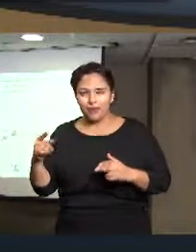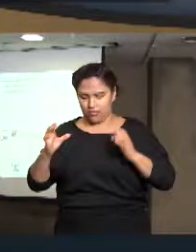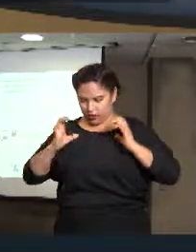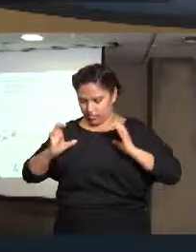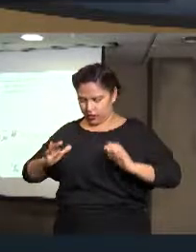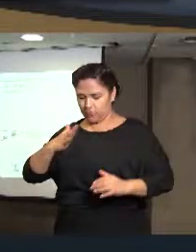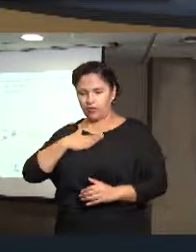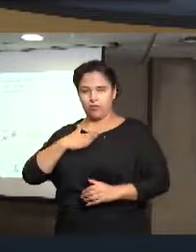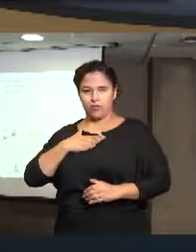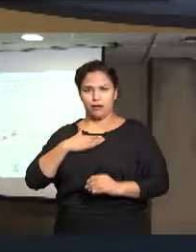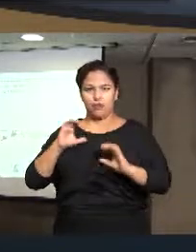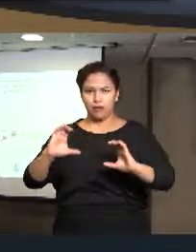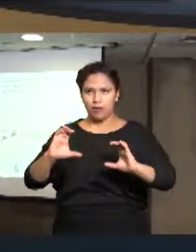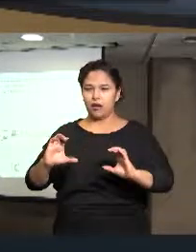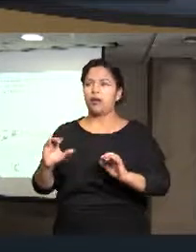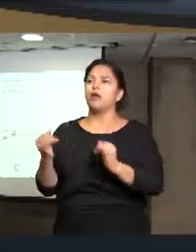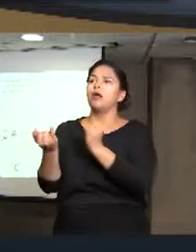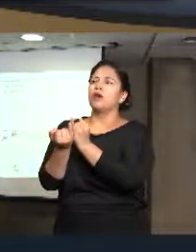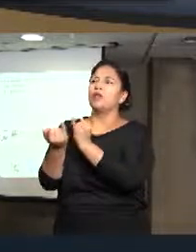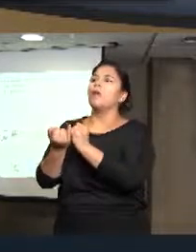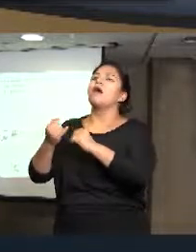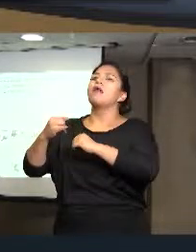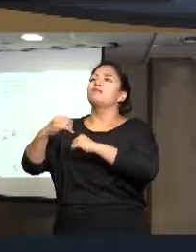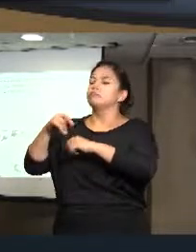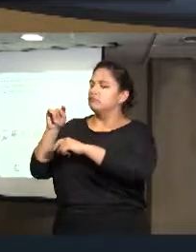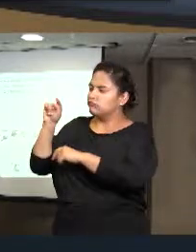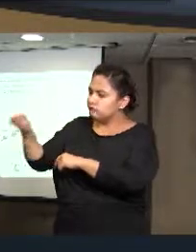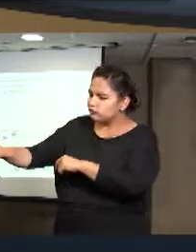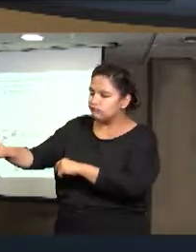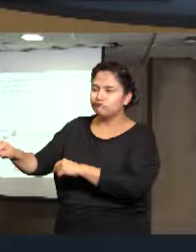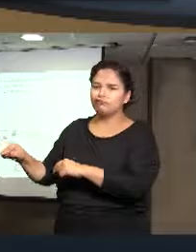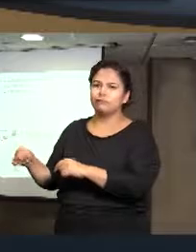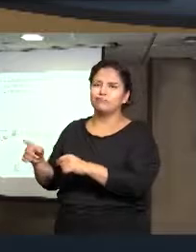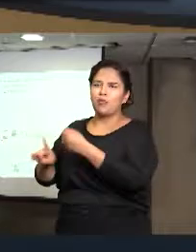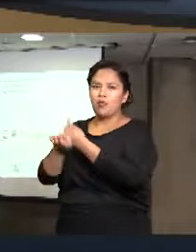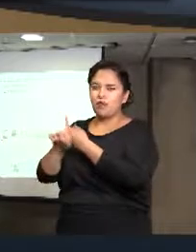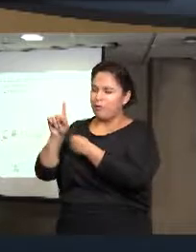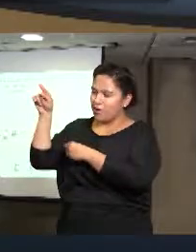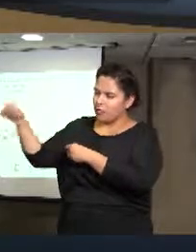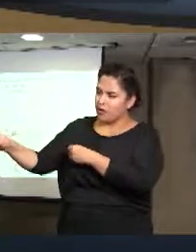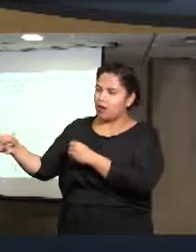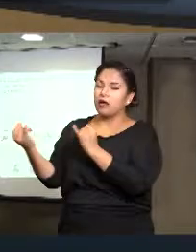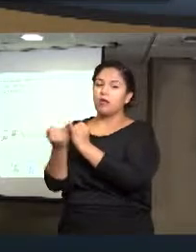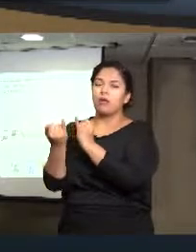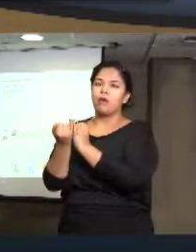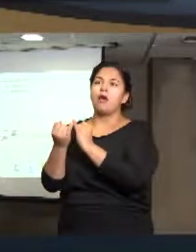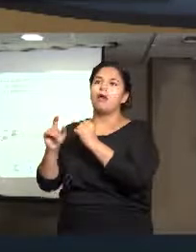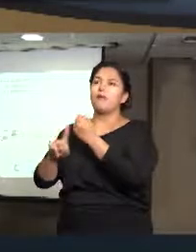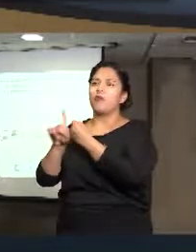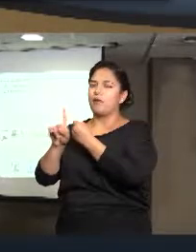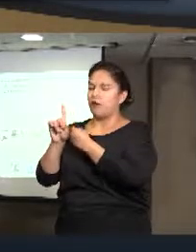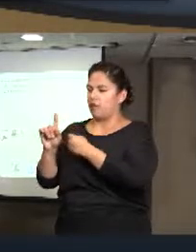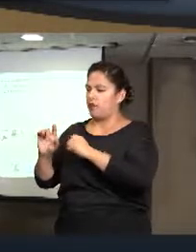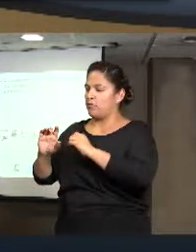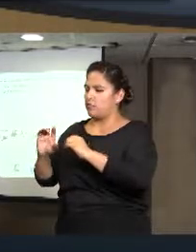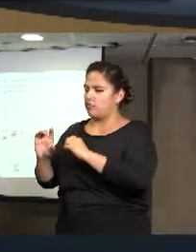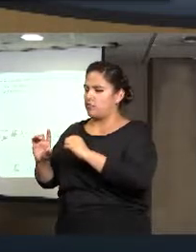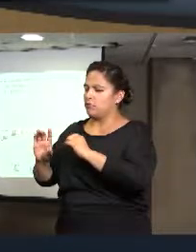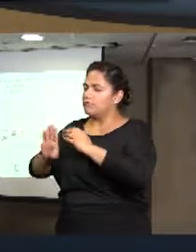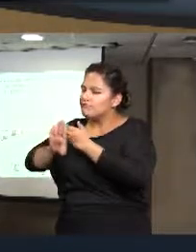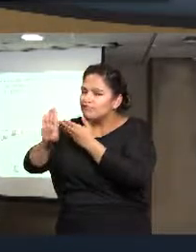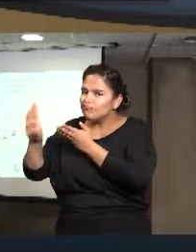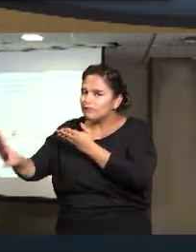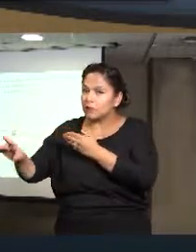de la denuncia y de la prevención. En este ejercicio netamente ciudadano queremos que todos los mexicanos, que todas las familias